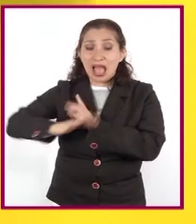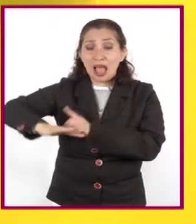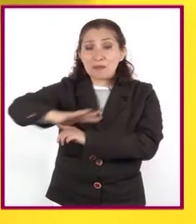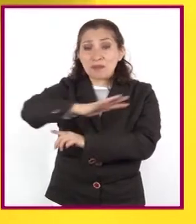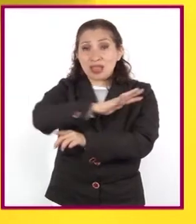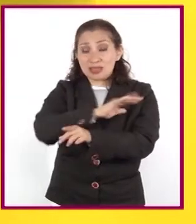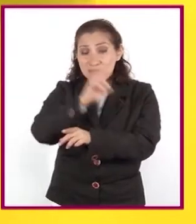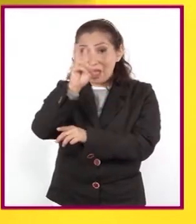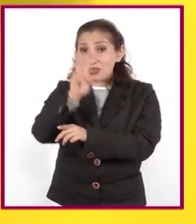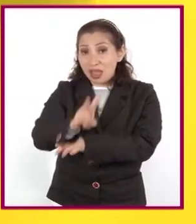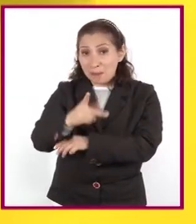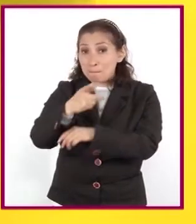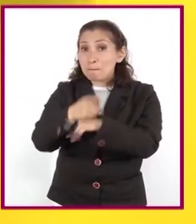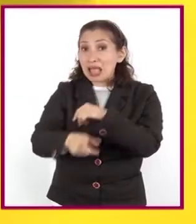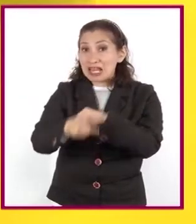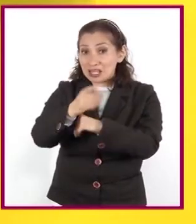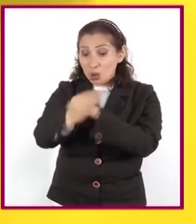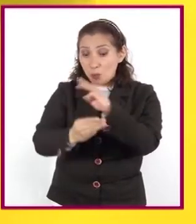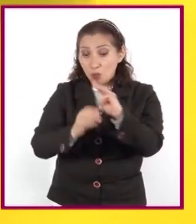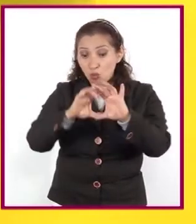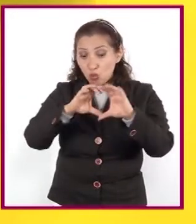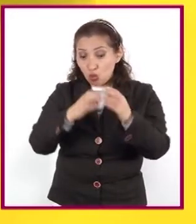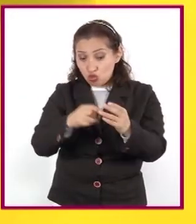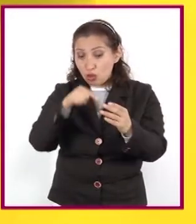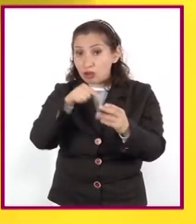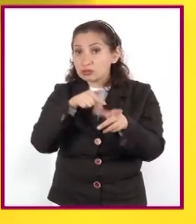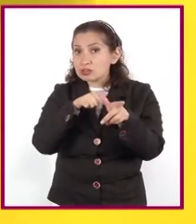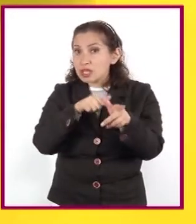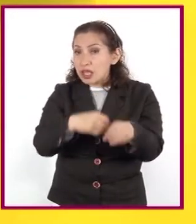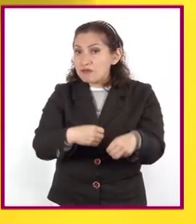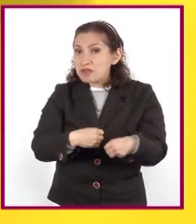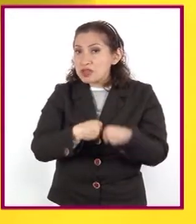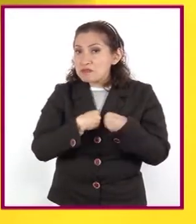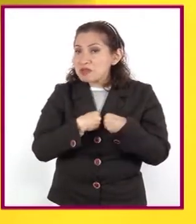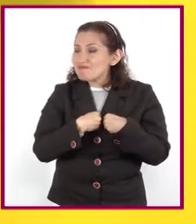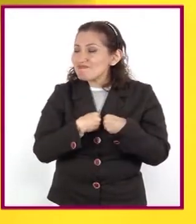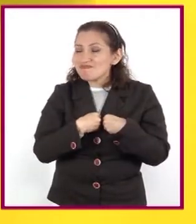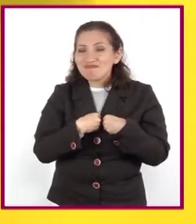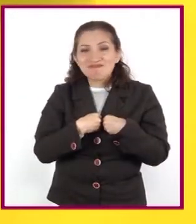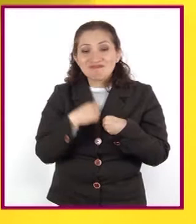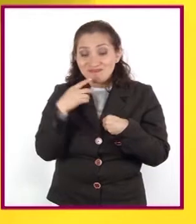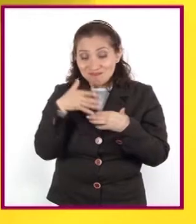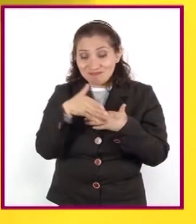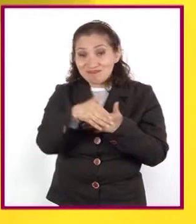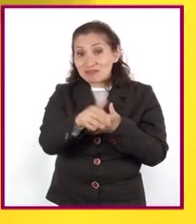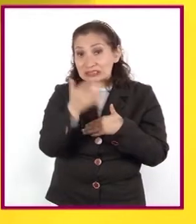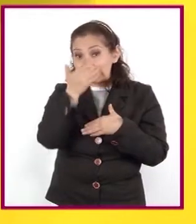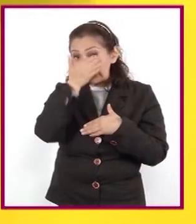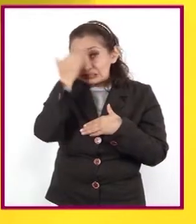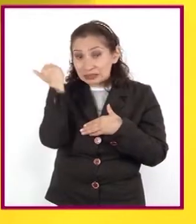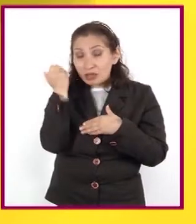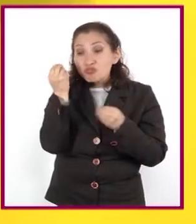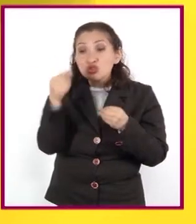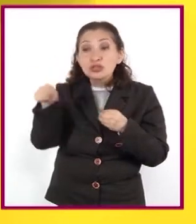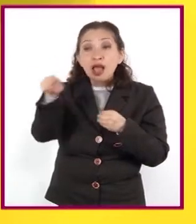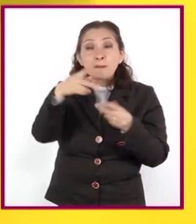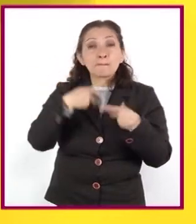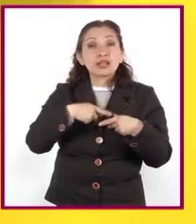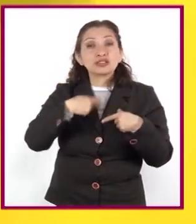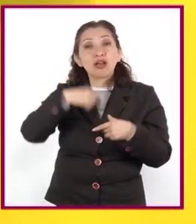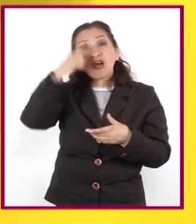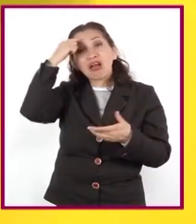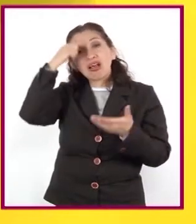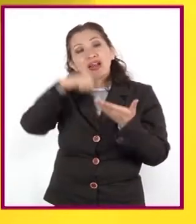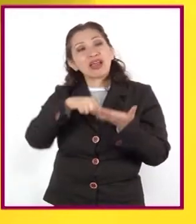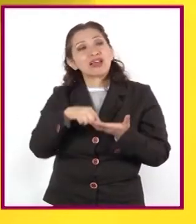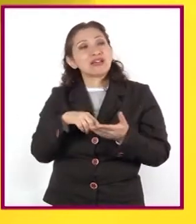peligro la capacidad del planeta de mantener la vida en condiciones propicias. Y muchas personas consideran